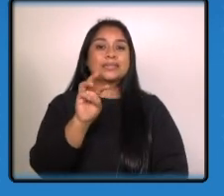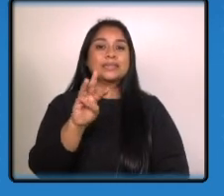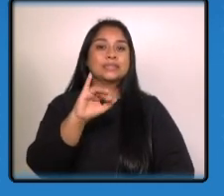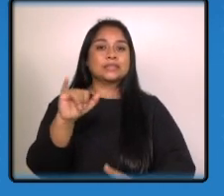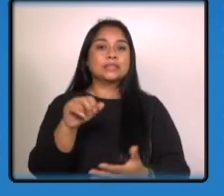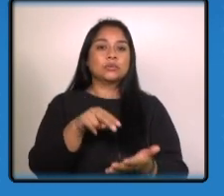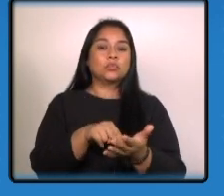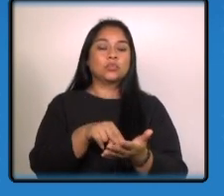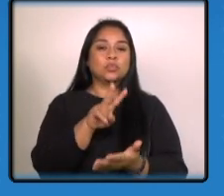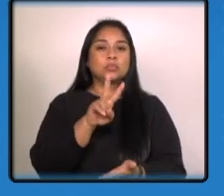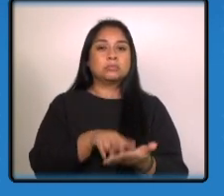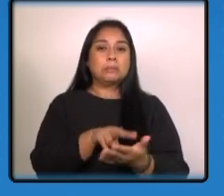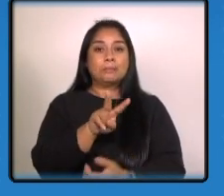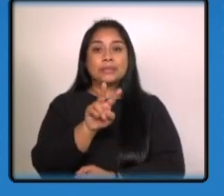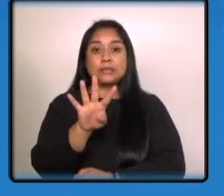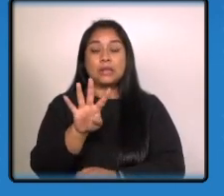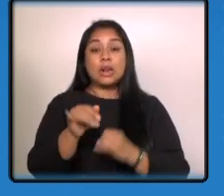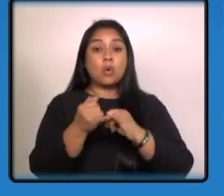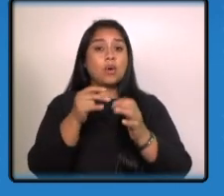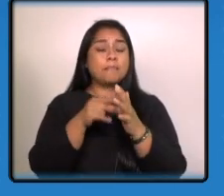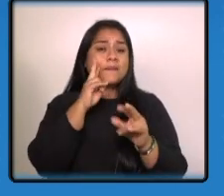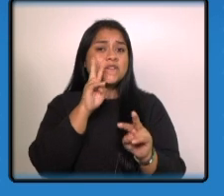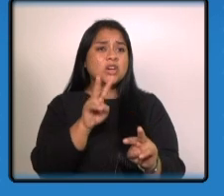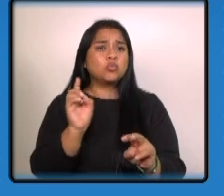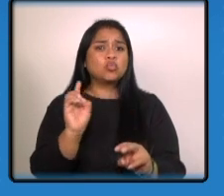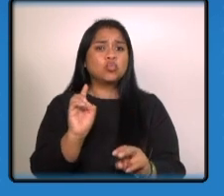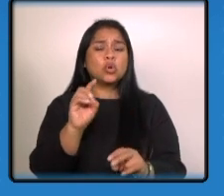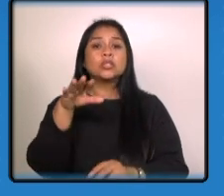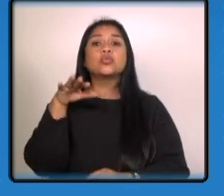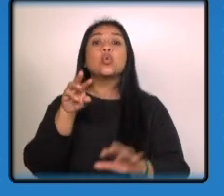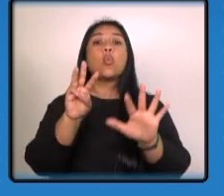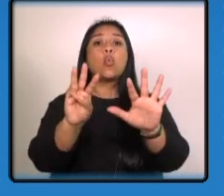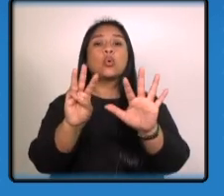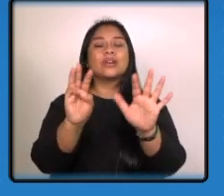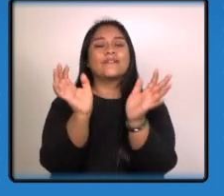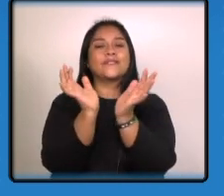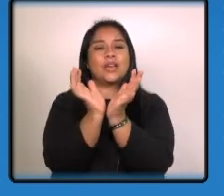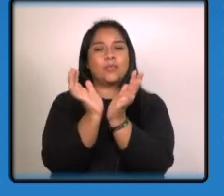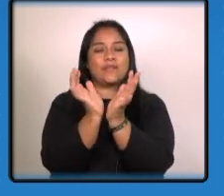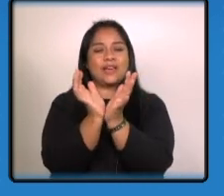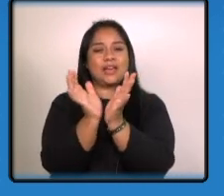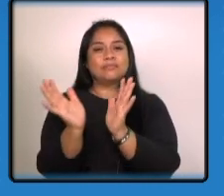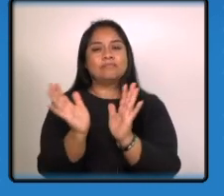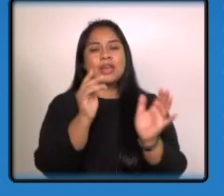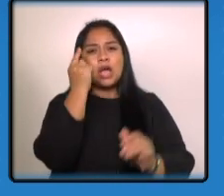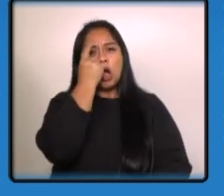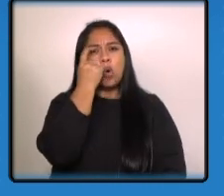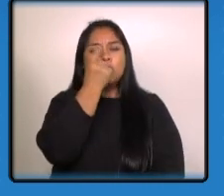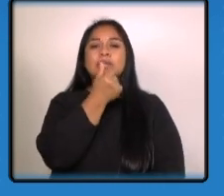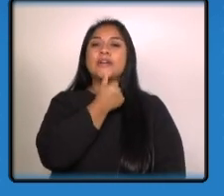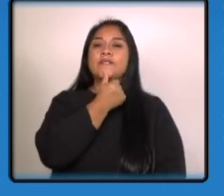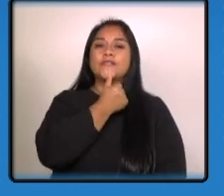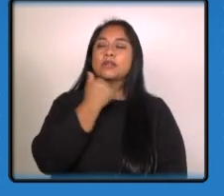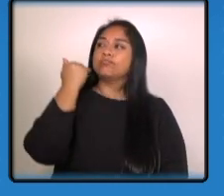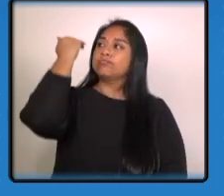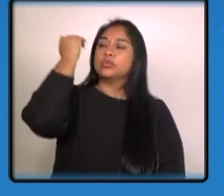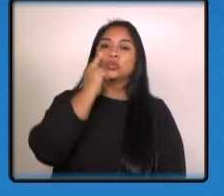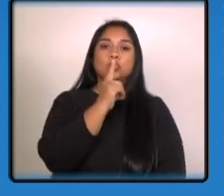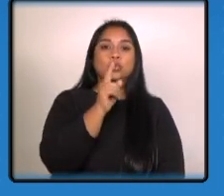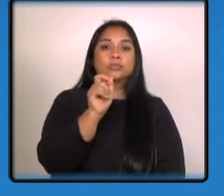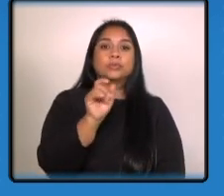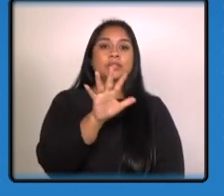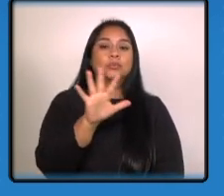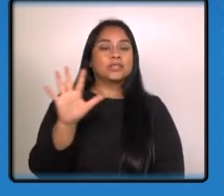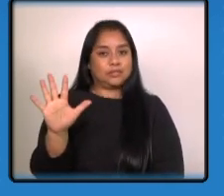junio del 2024 fue vista por última vez en zona 8 de Villanueva color de ojos café estatura 1 metro